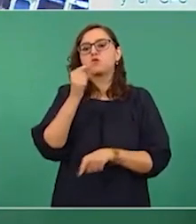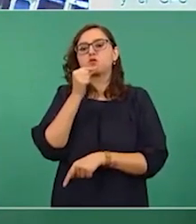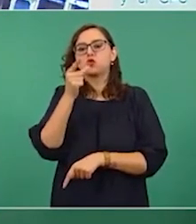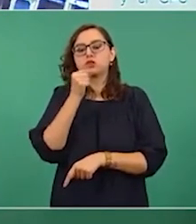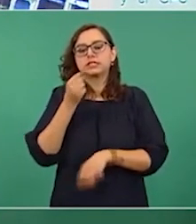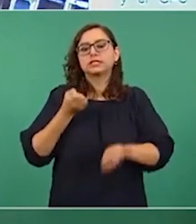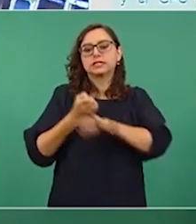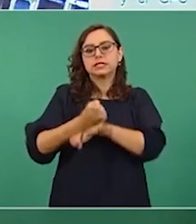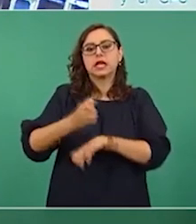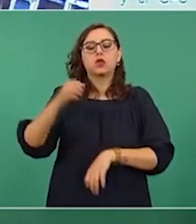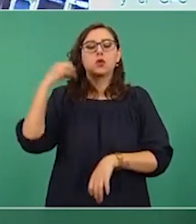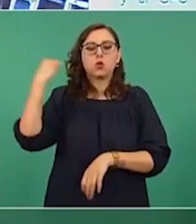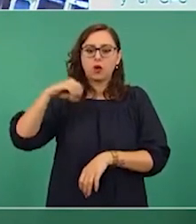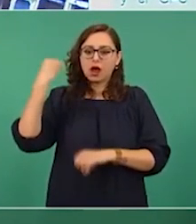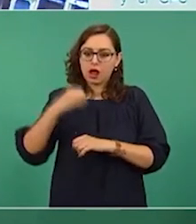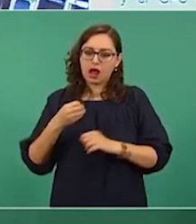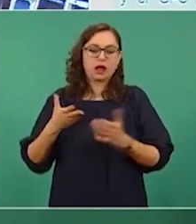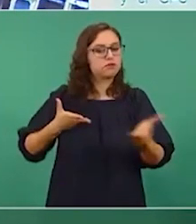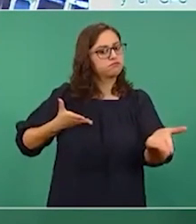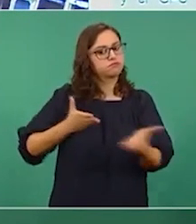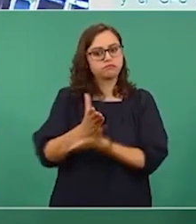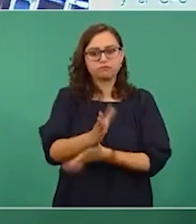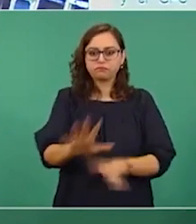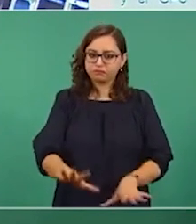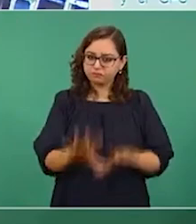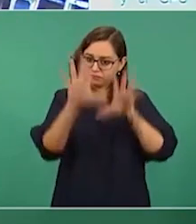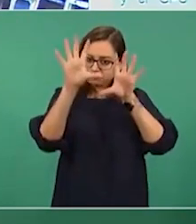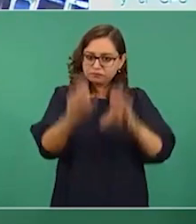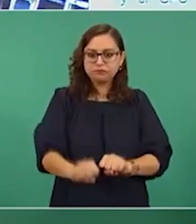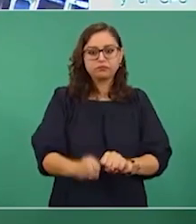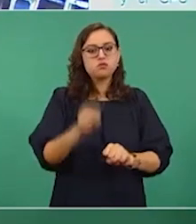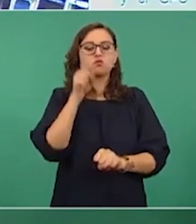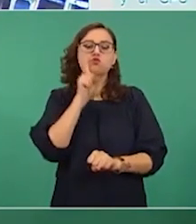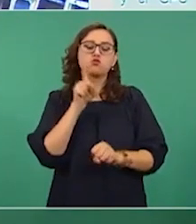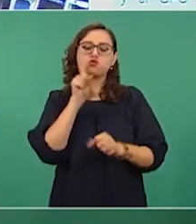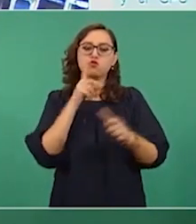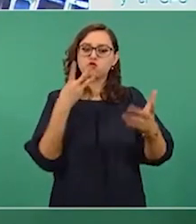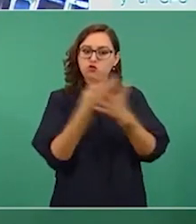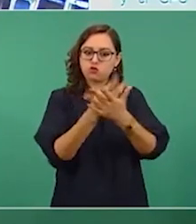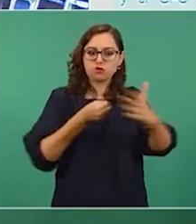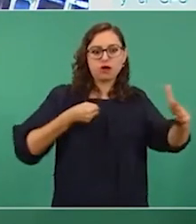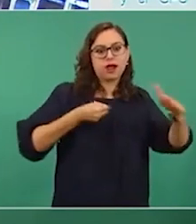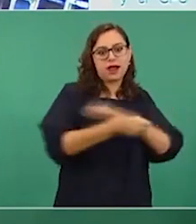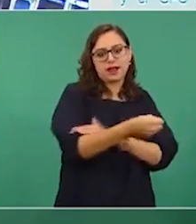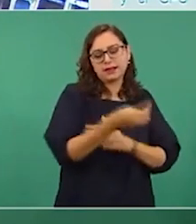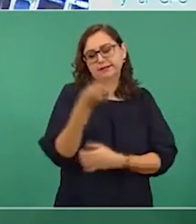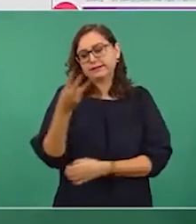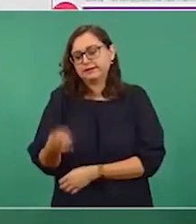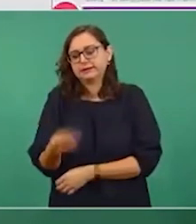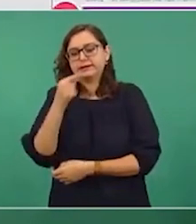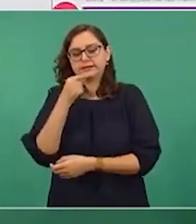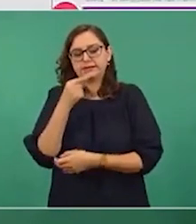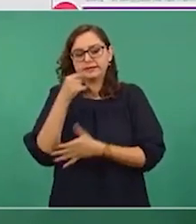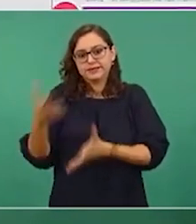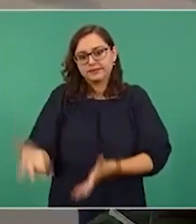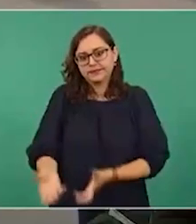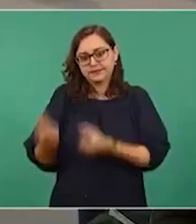los menores y detienen a Miriam, que como decíamos, ya está vinculada a proceso penal.